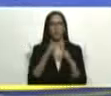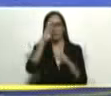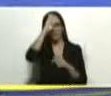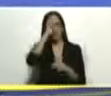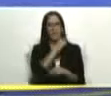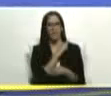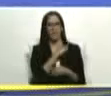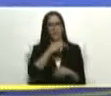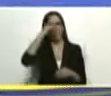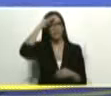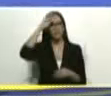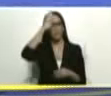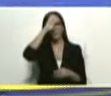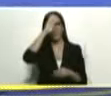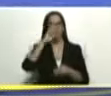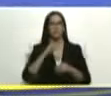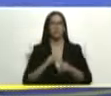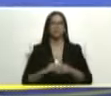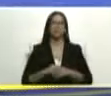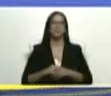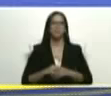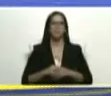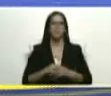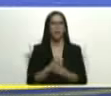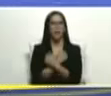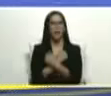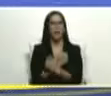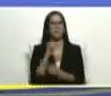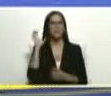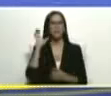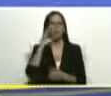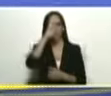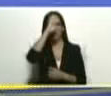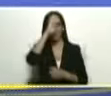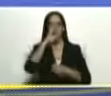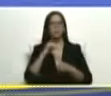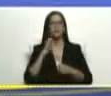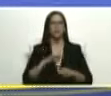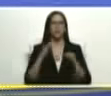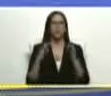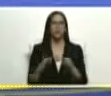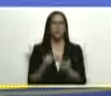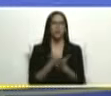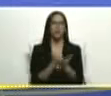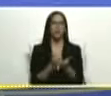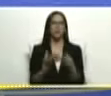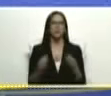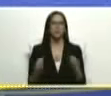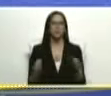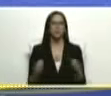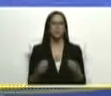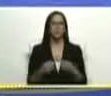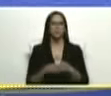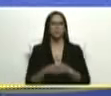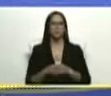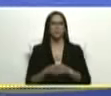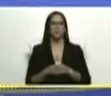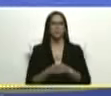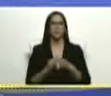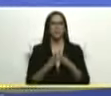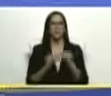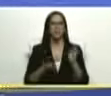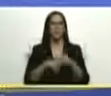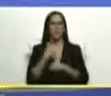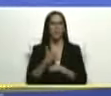militar en Varina ama al estado Varina y estoy seguro que va a ayudar mucho a que todos estos